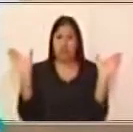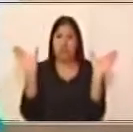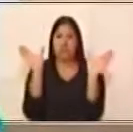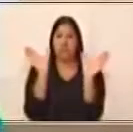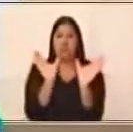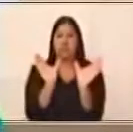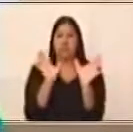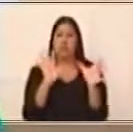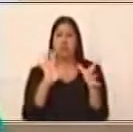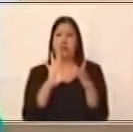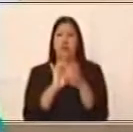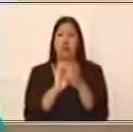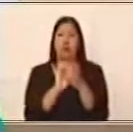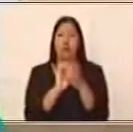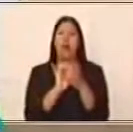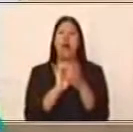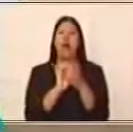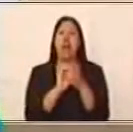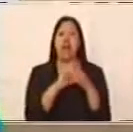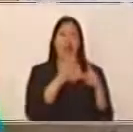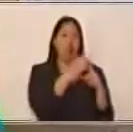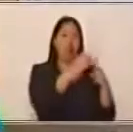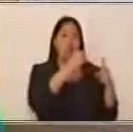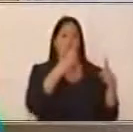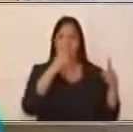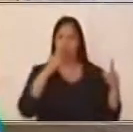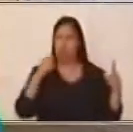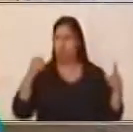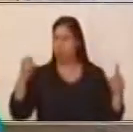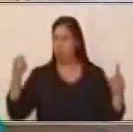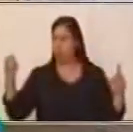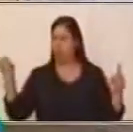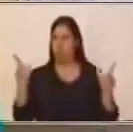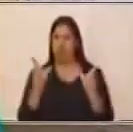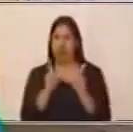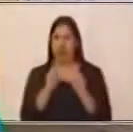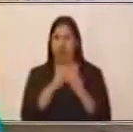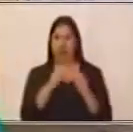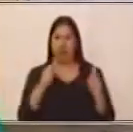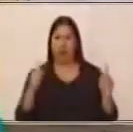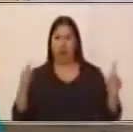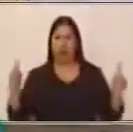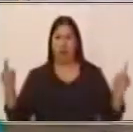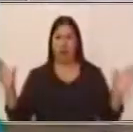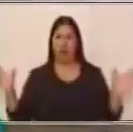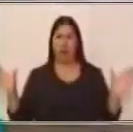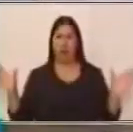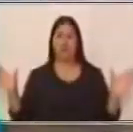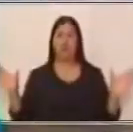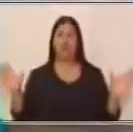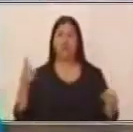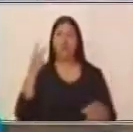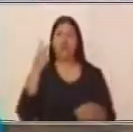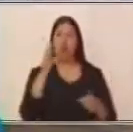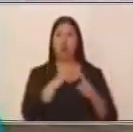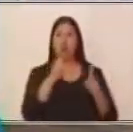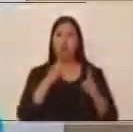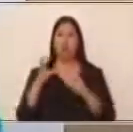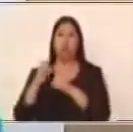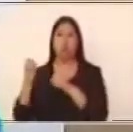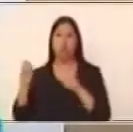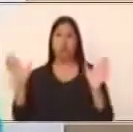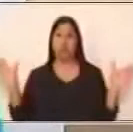forman una oración compuesta. En la siguiente, me voy a dormir en la silla.